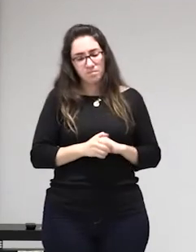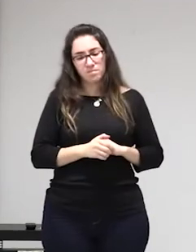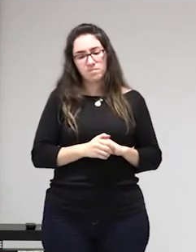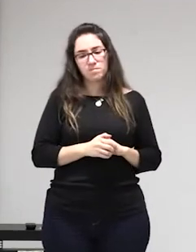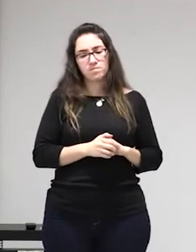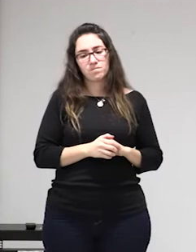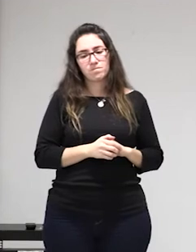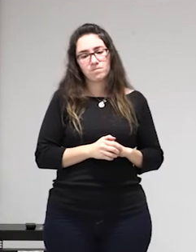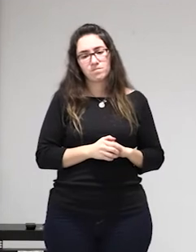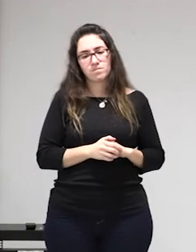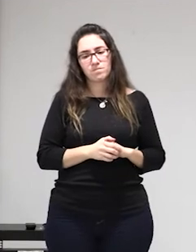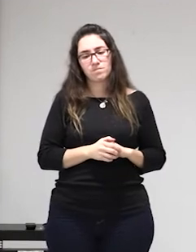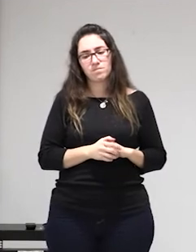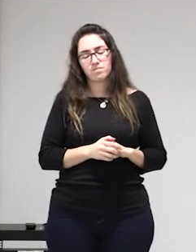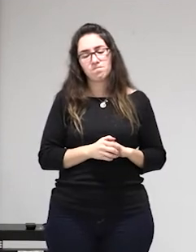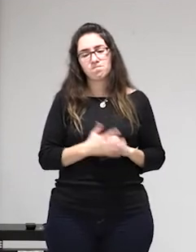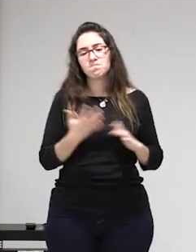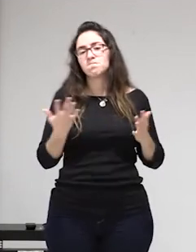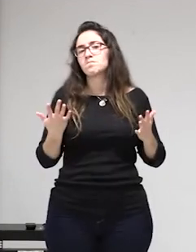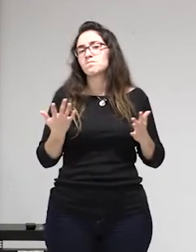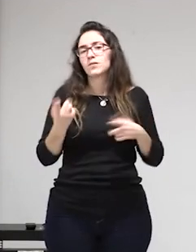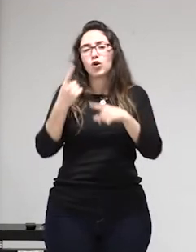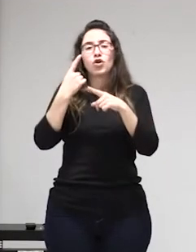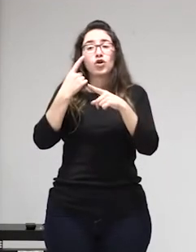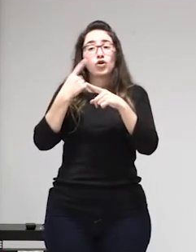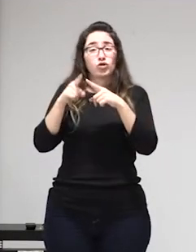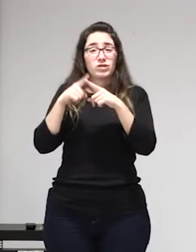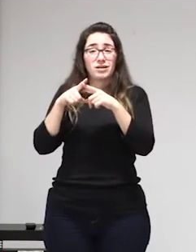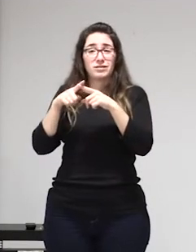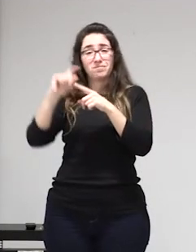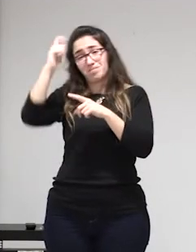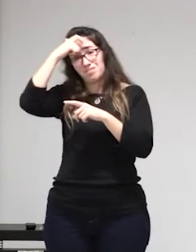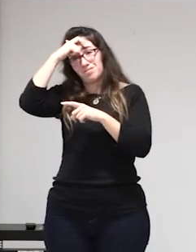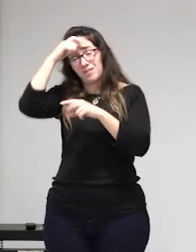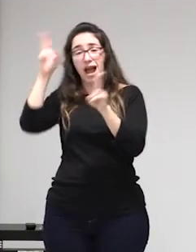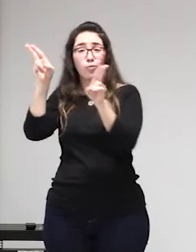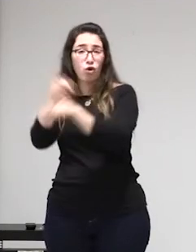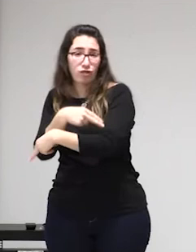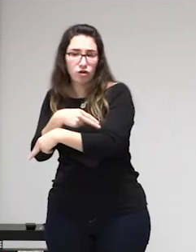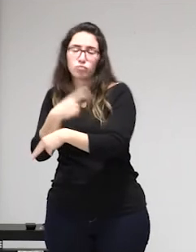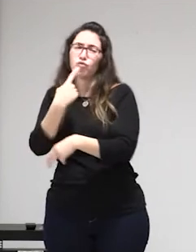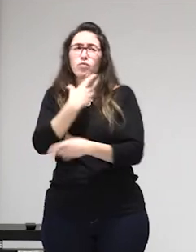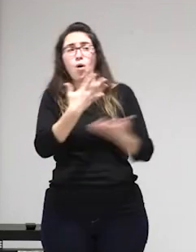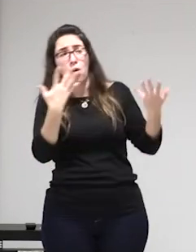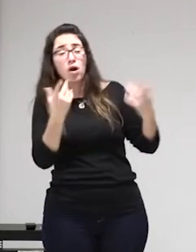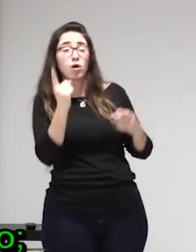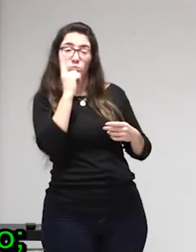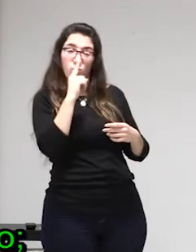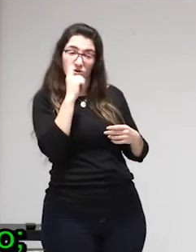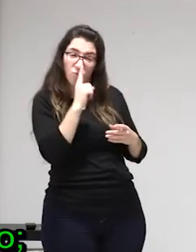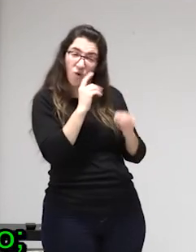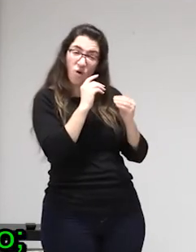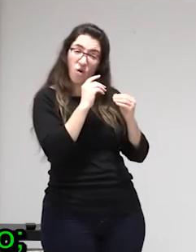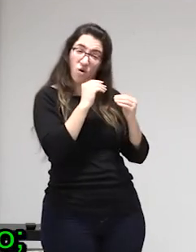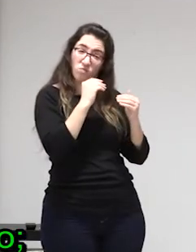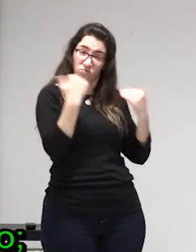si una persona está es completamente consciente de que lo que está haciendo es un trabajo y no es violencia en ese